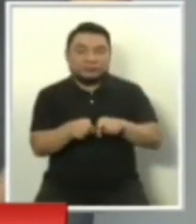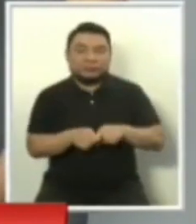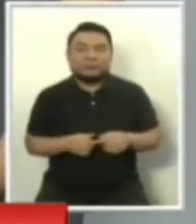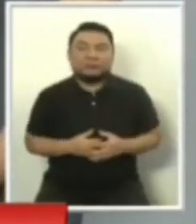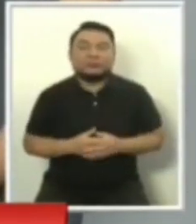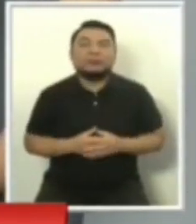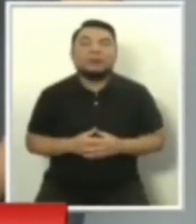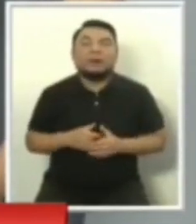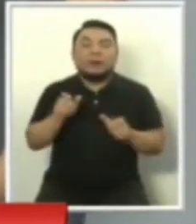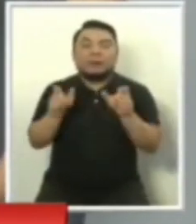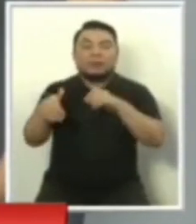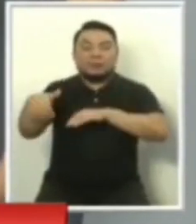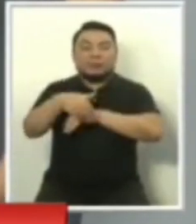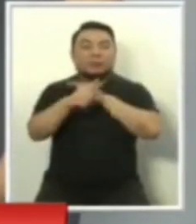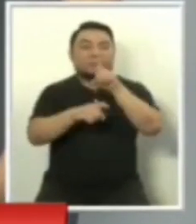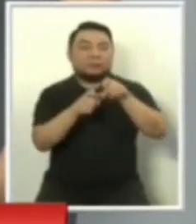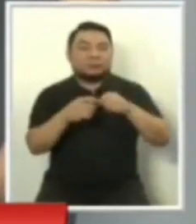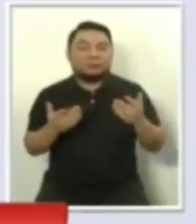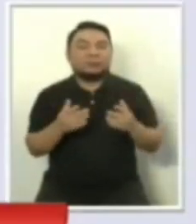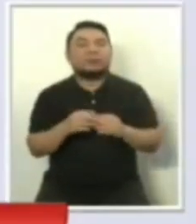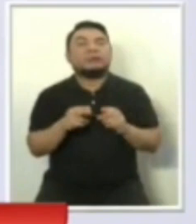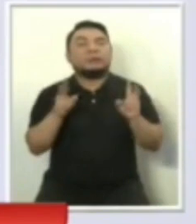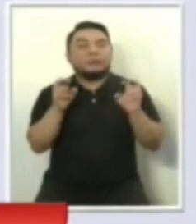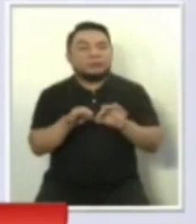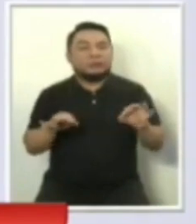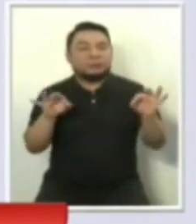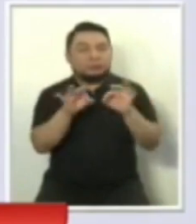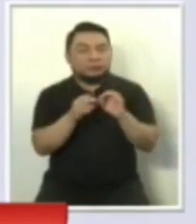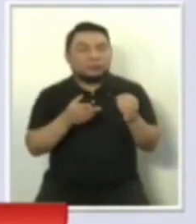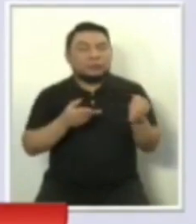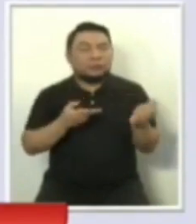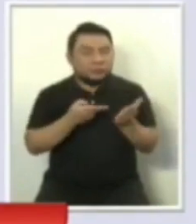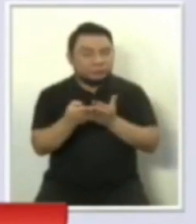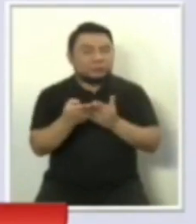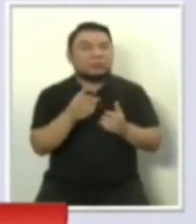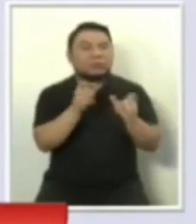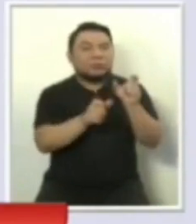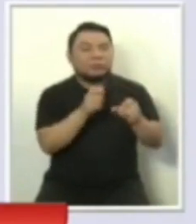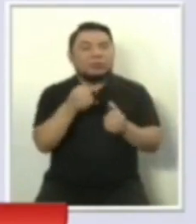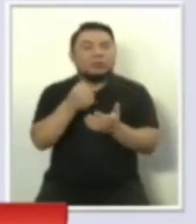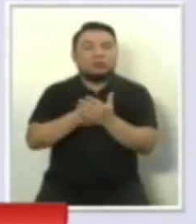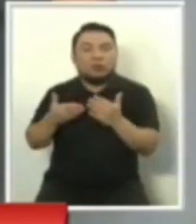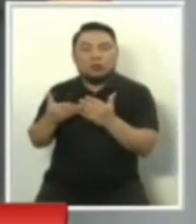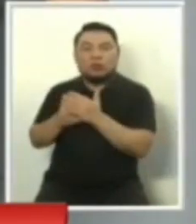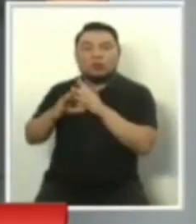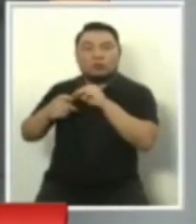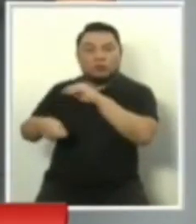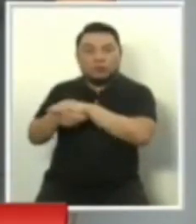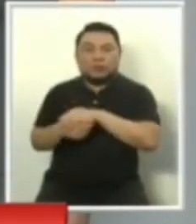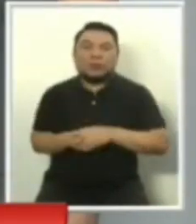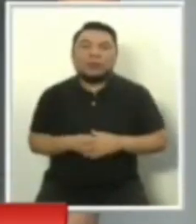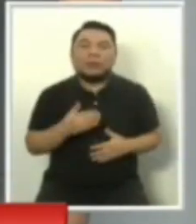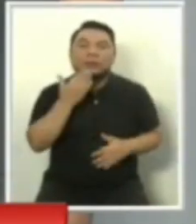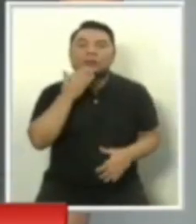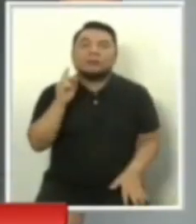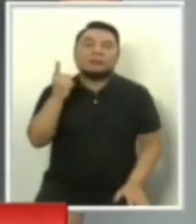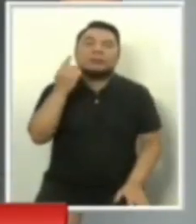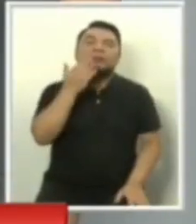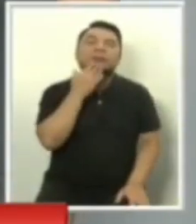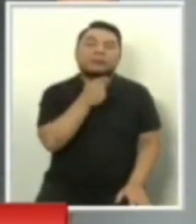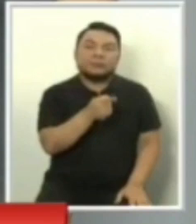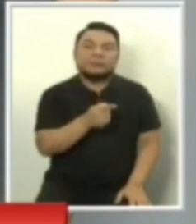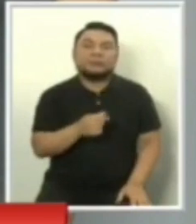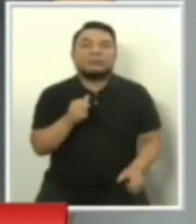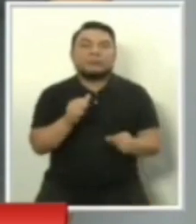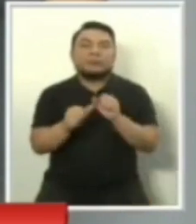ciudadana que trata sobre un tema fundamental, integridad pública y lucha contra la corrupción. ¿Quién encabeza la primera dupla? El